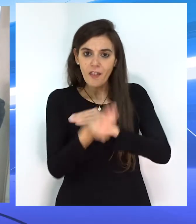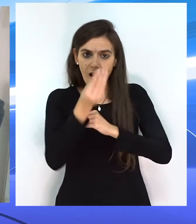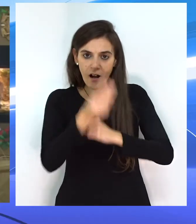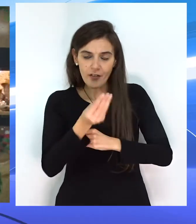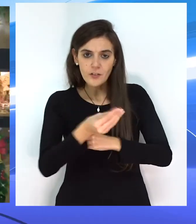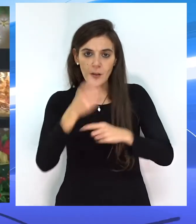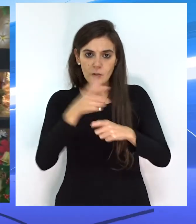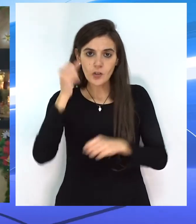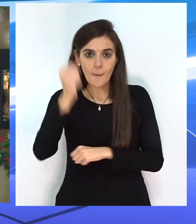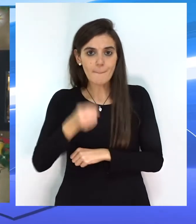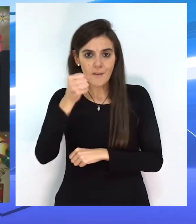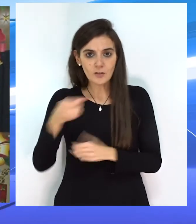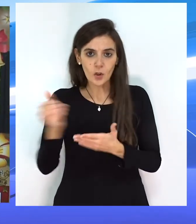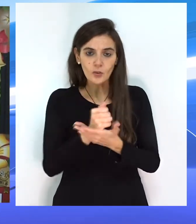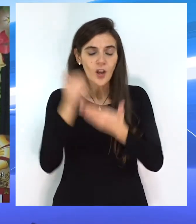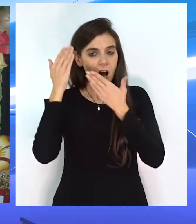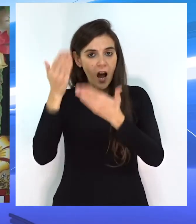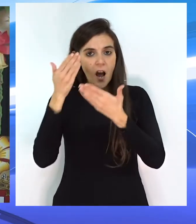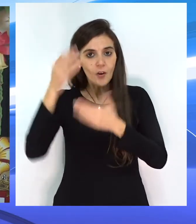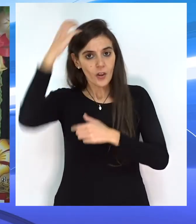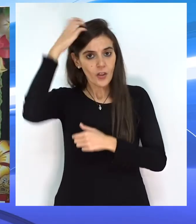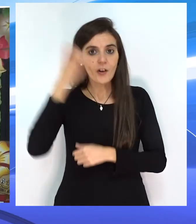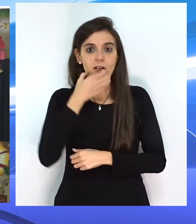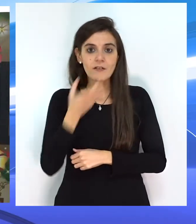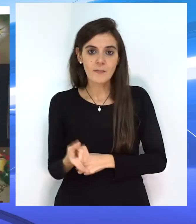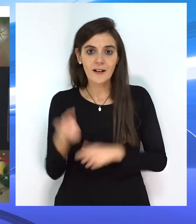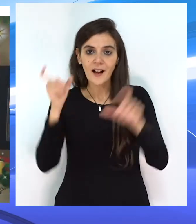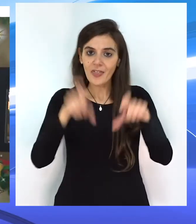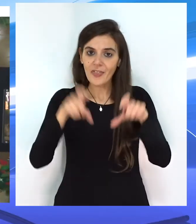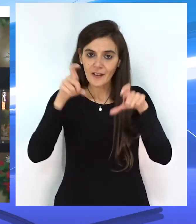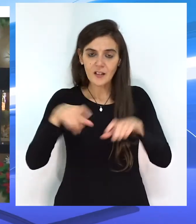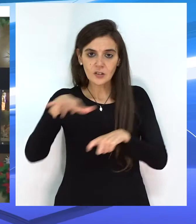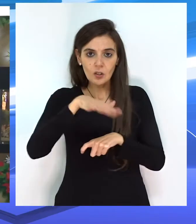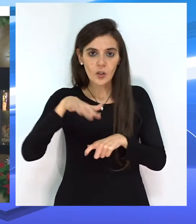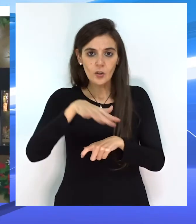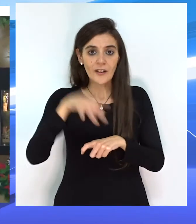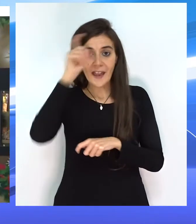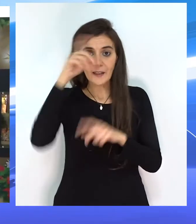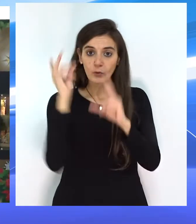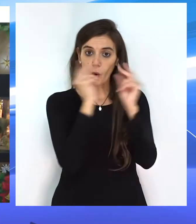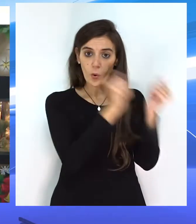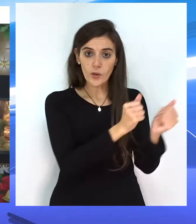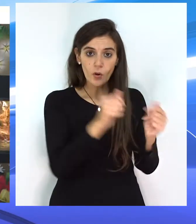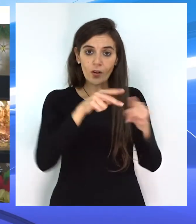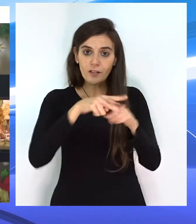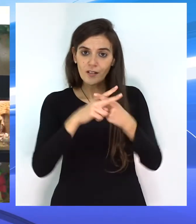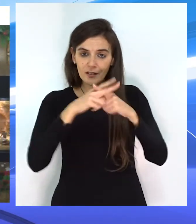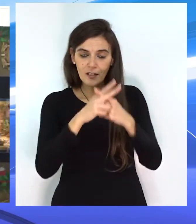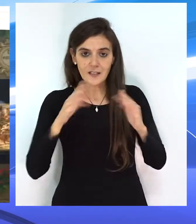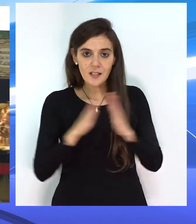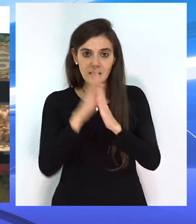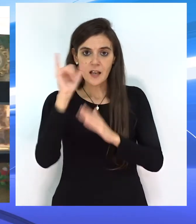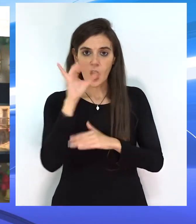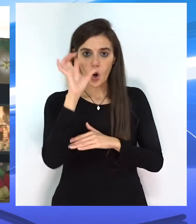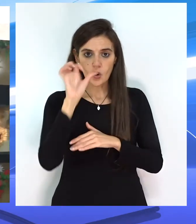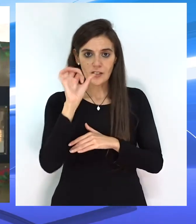nacimiento y adoración de los pastores, adoración de los reyes magos, descanso en la huida hacia Egipto y el taller de San José de Nazaret. En